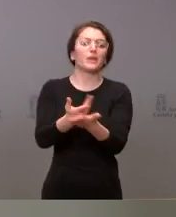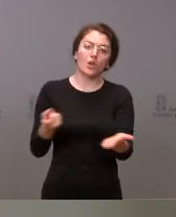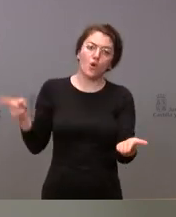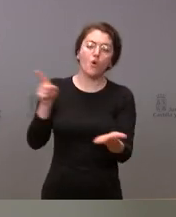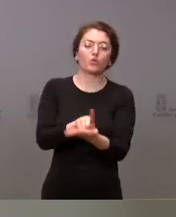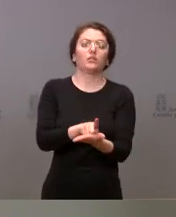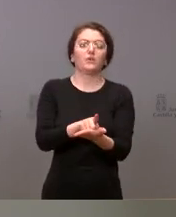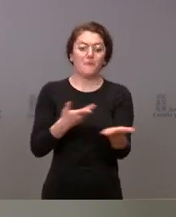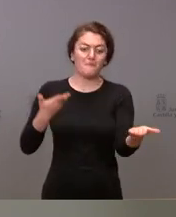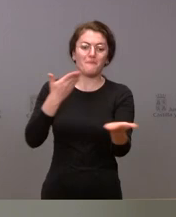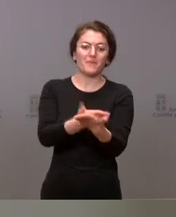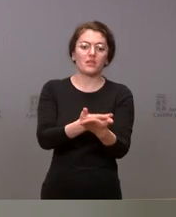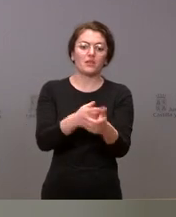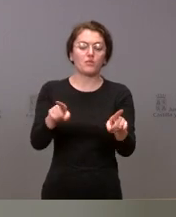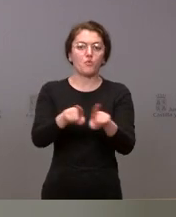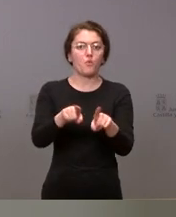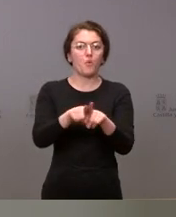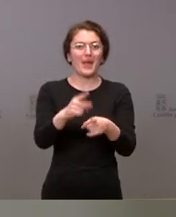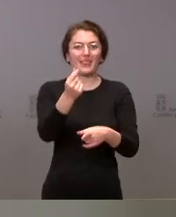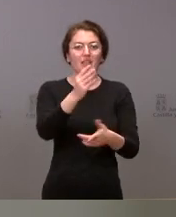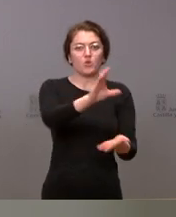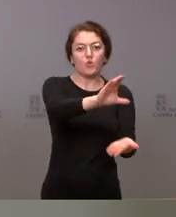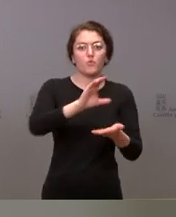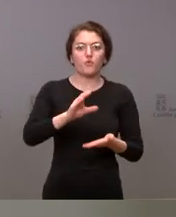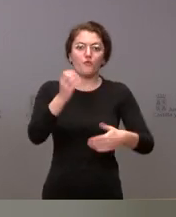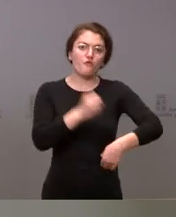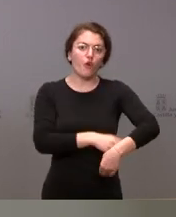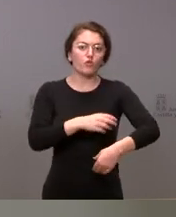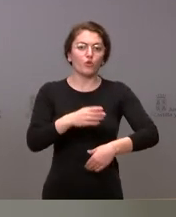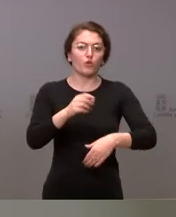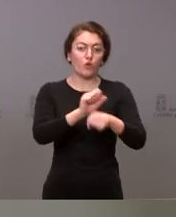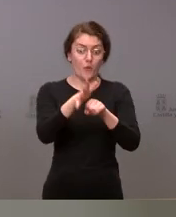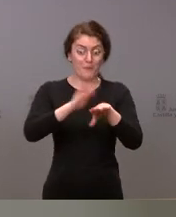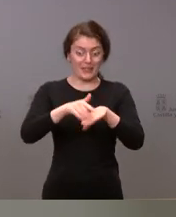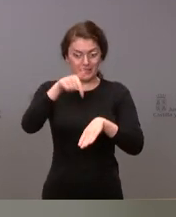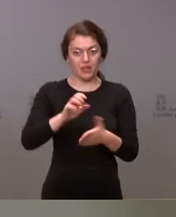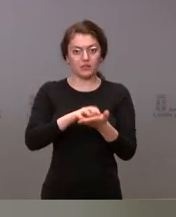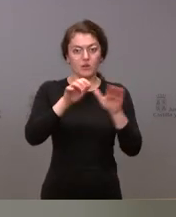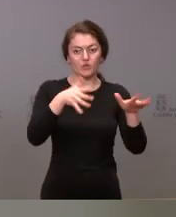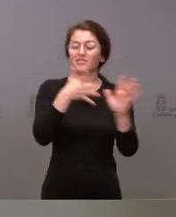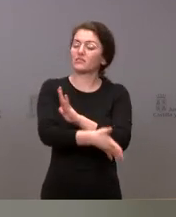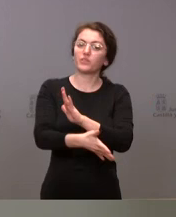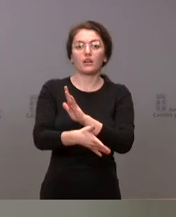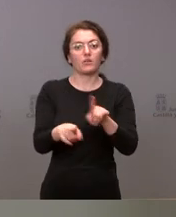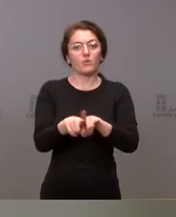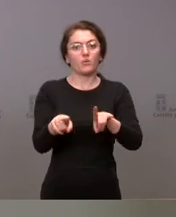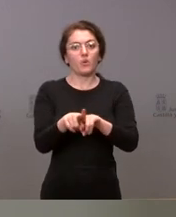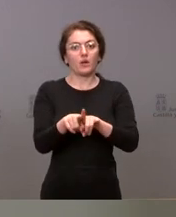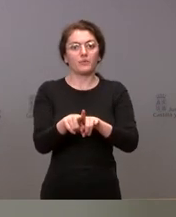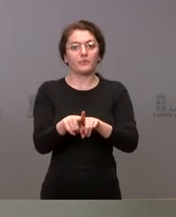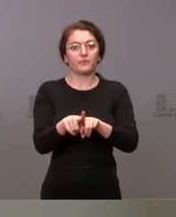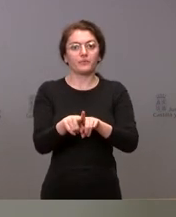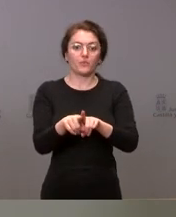administración de fondos COVID para Castilla y León, es decir, tenemos un importante